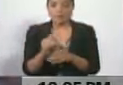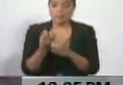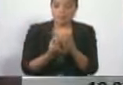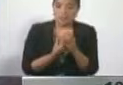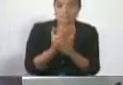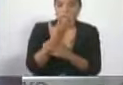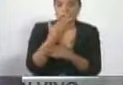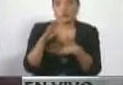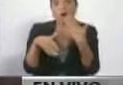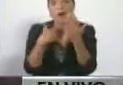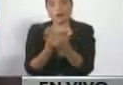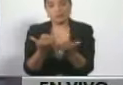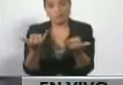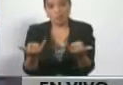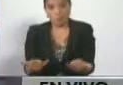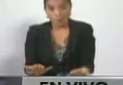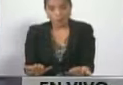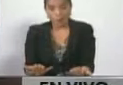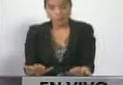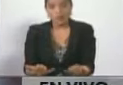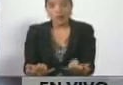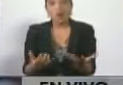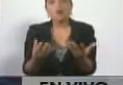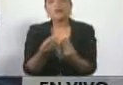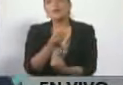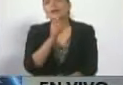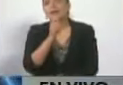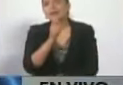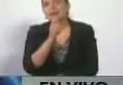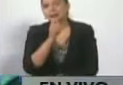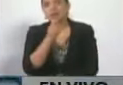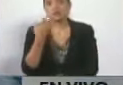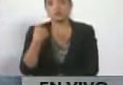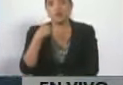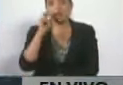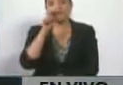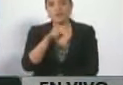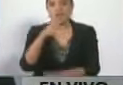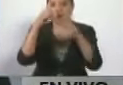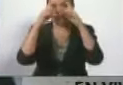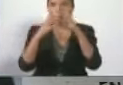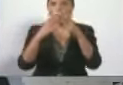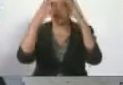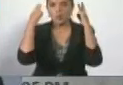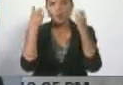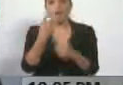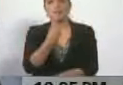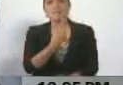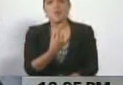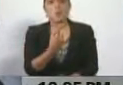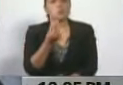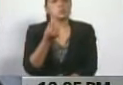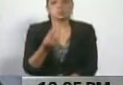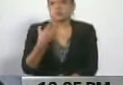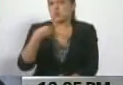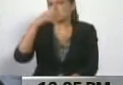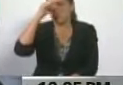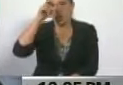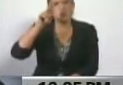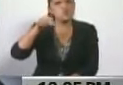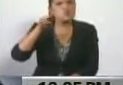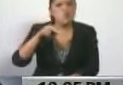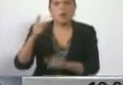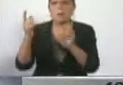hasta la fecha con los facilitadores. Yo vi el desparpajo de Ramos Alub de decir que él nunca se había reunido con Rodríguez